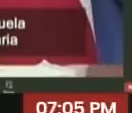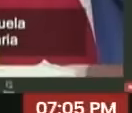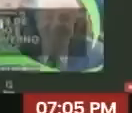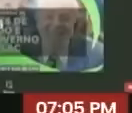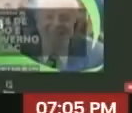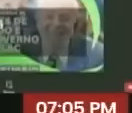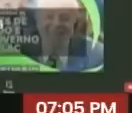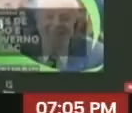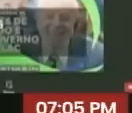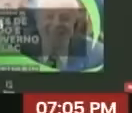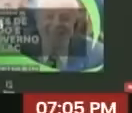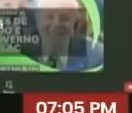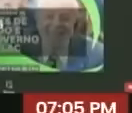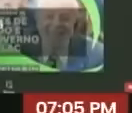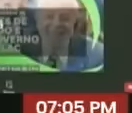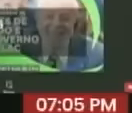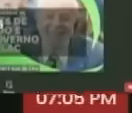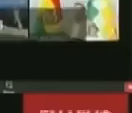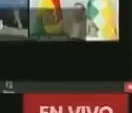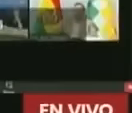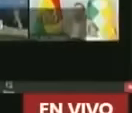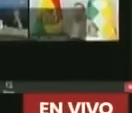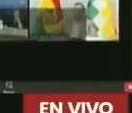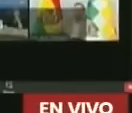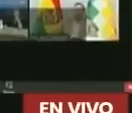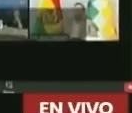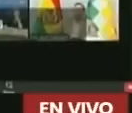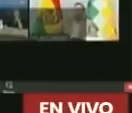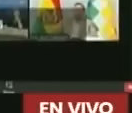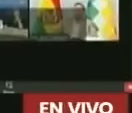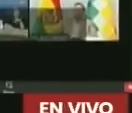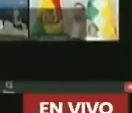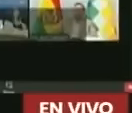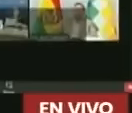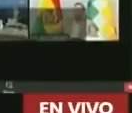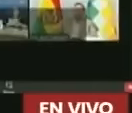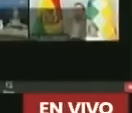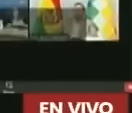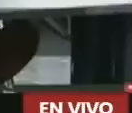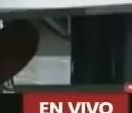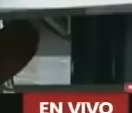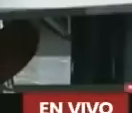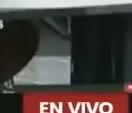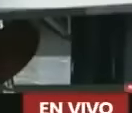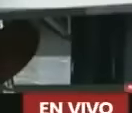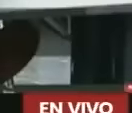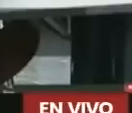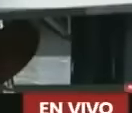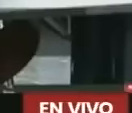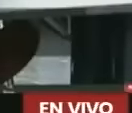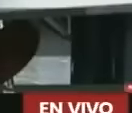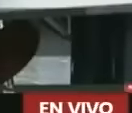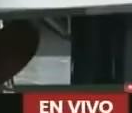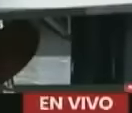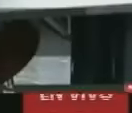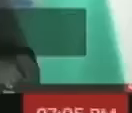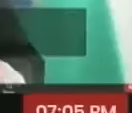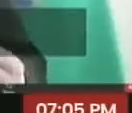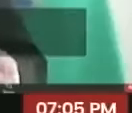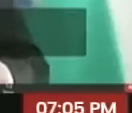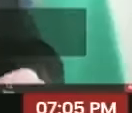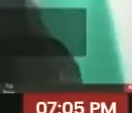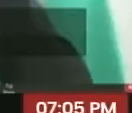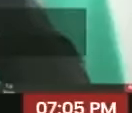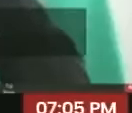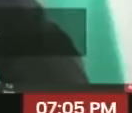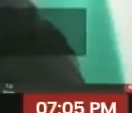extraordinaria de jefes de estado y de gobierno de la comunidad de estados latinoamericanos y caribeños CELAC en apoyo al